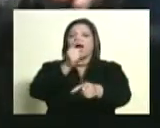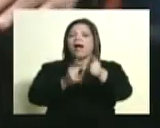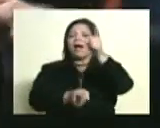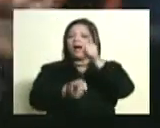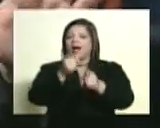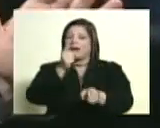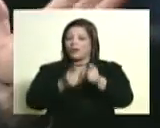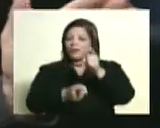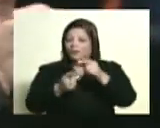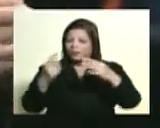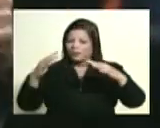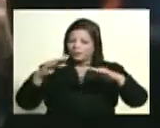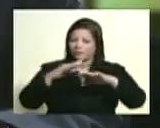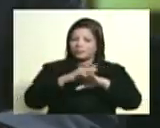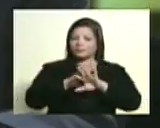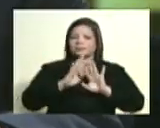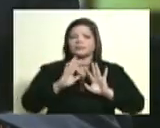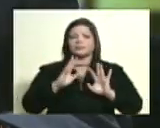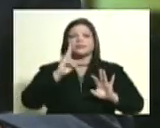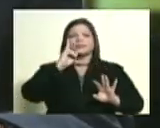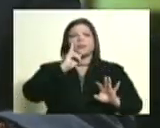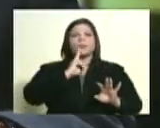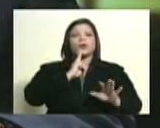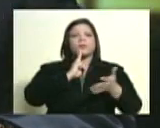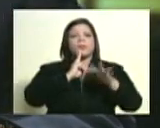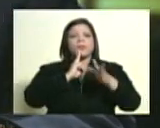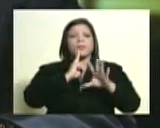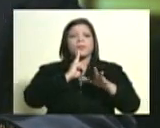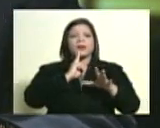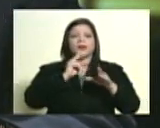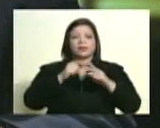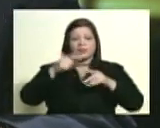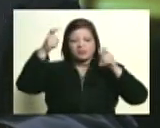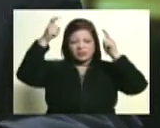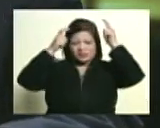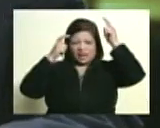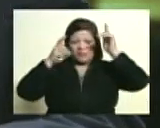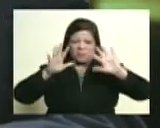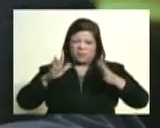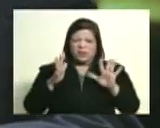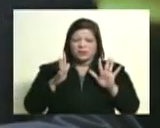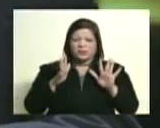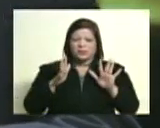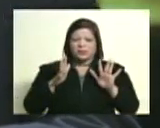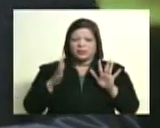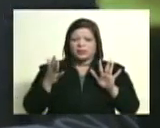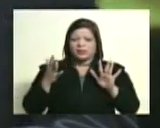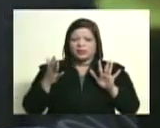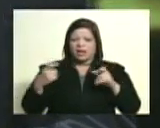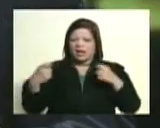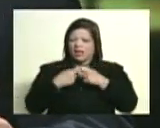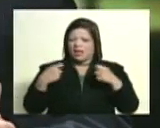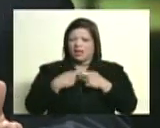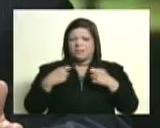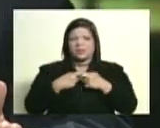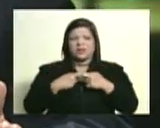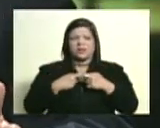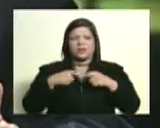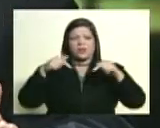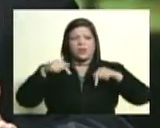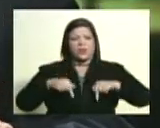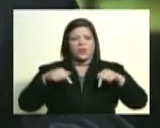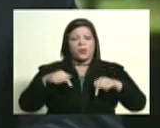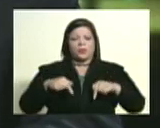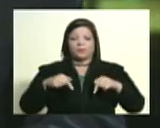se tocan, se cruzan. Pasó con Bolívar más o menos lo que ha pasado con el comandante Chávez, que hasta sus más enconados enemigos, hoy, que ya no nos